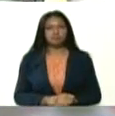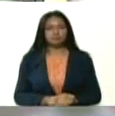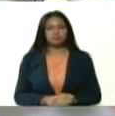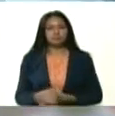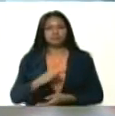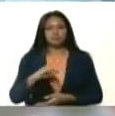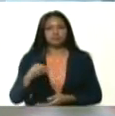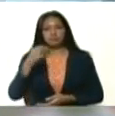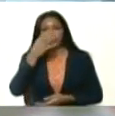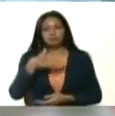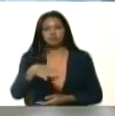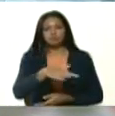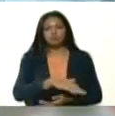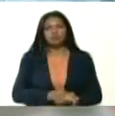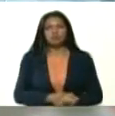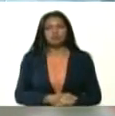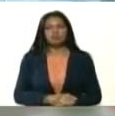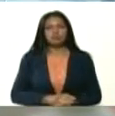nuestro pueblo.